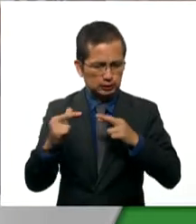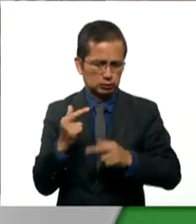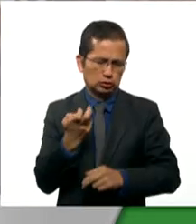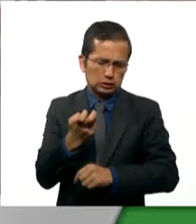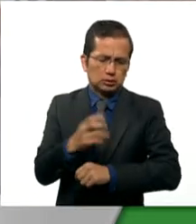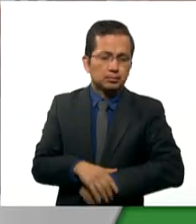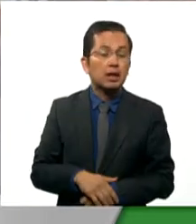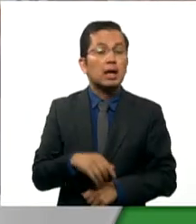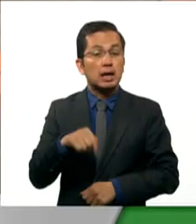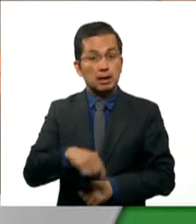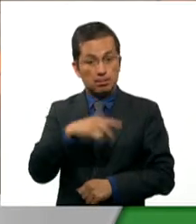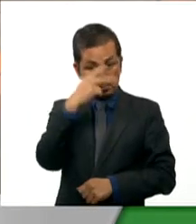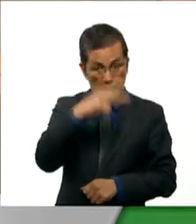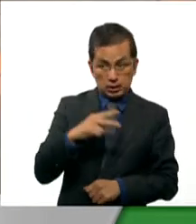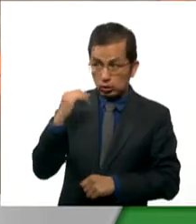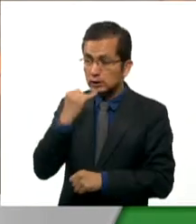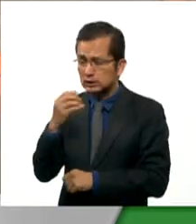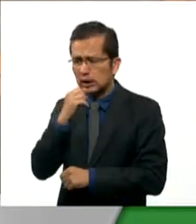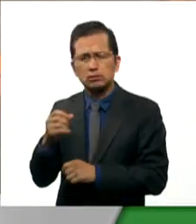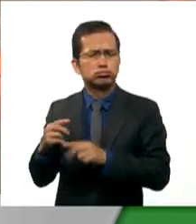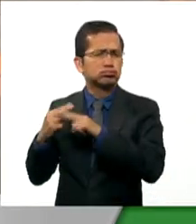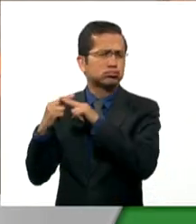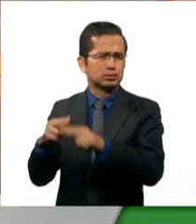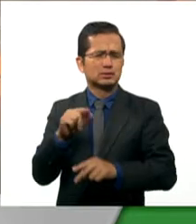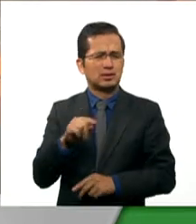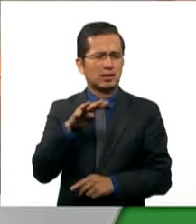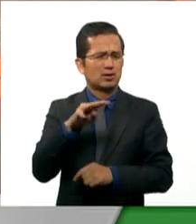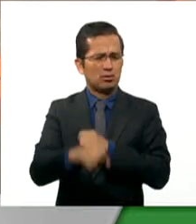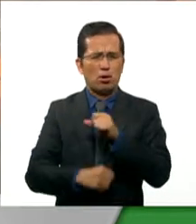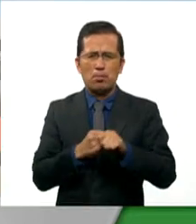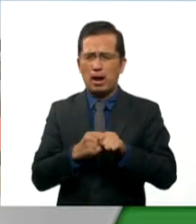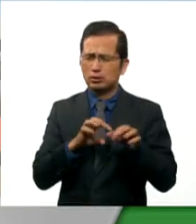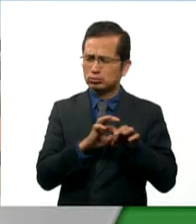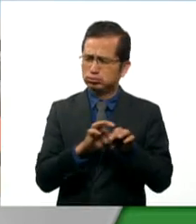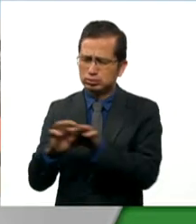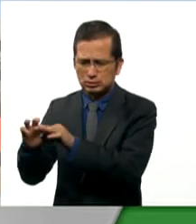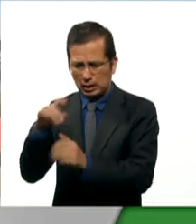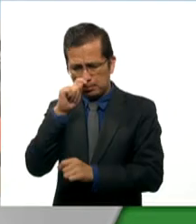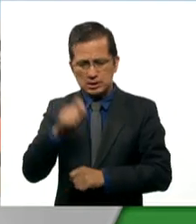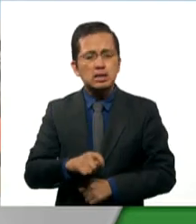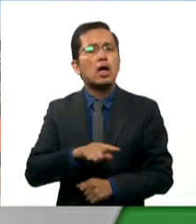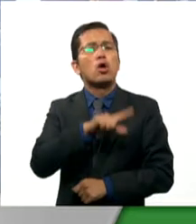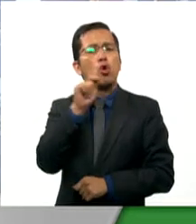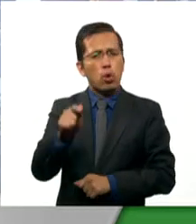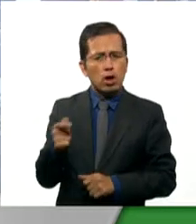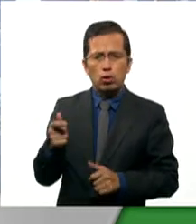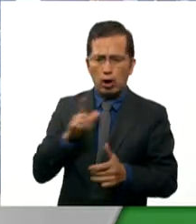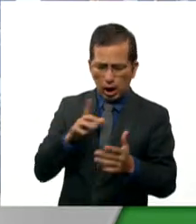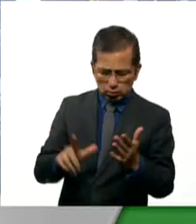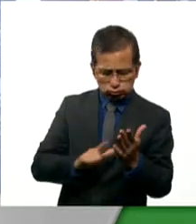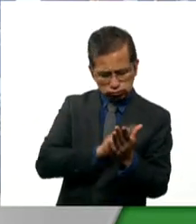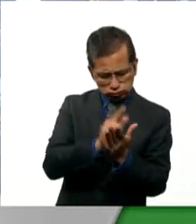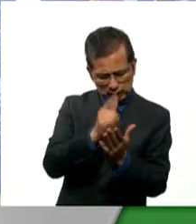sostenido desde hace 69 años una relación de amistad que se expandió con un tratado de libre comercio.